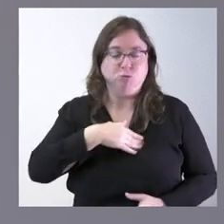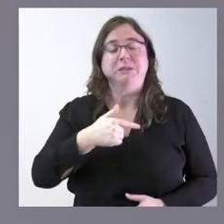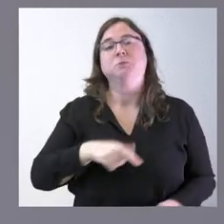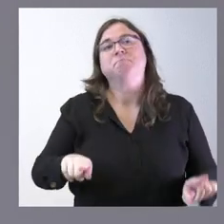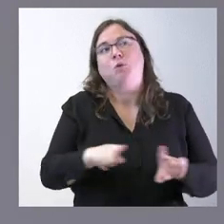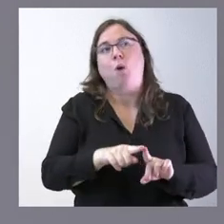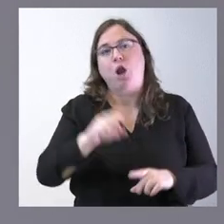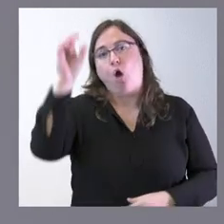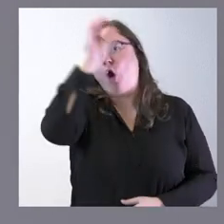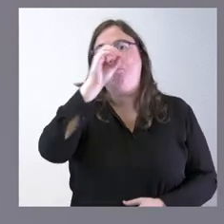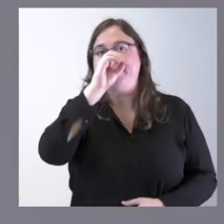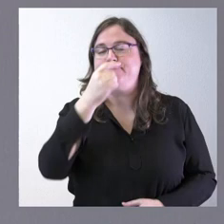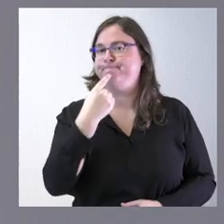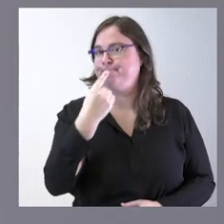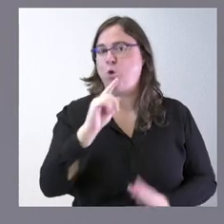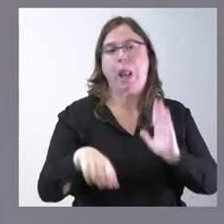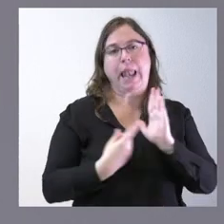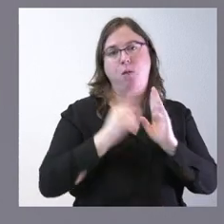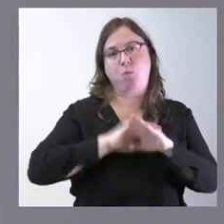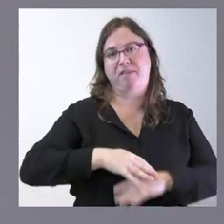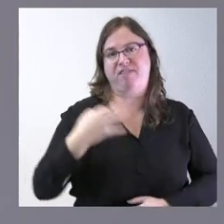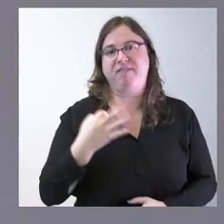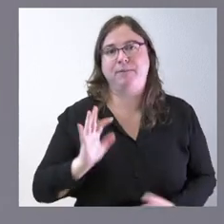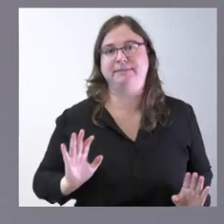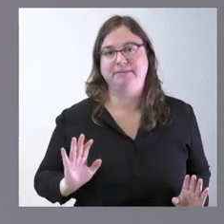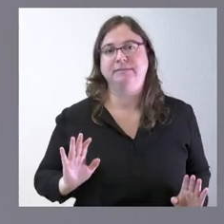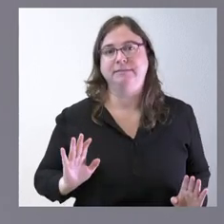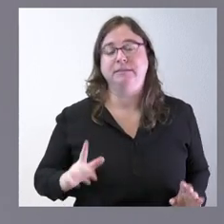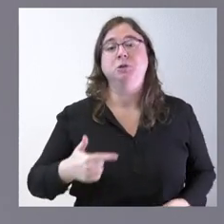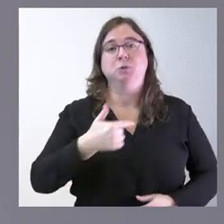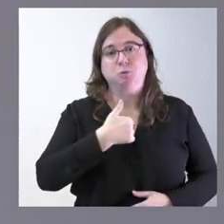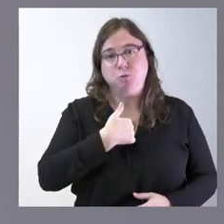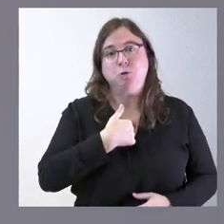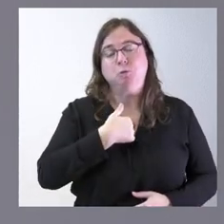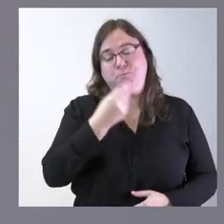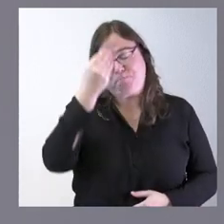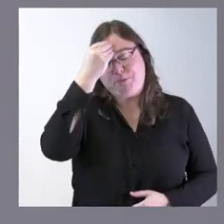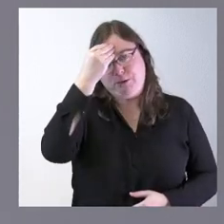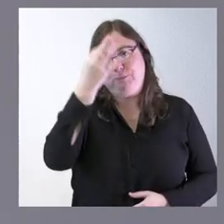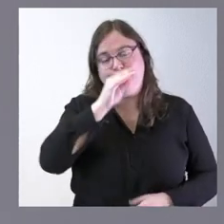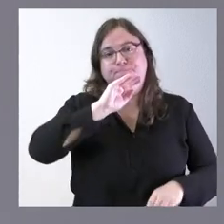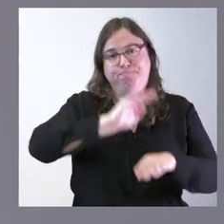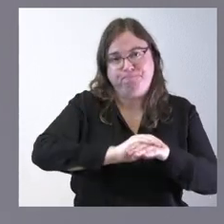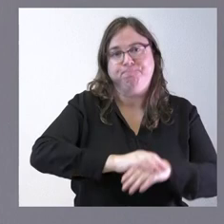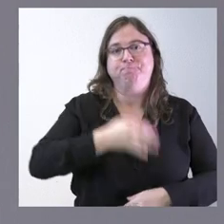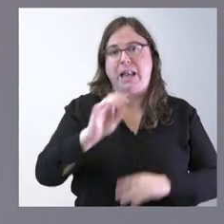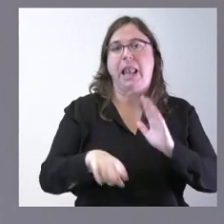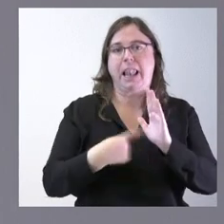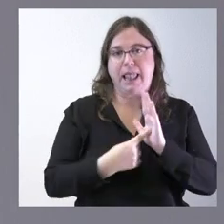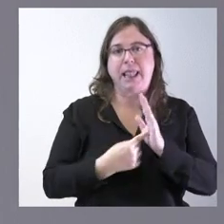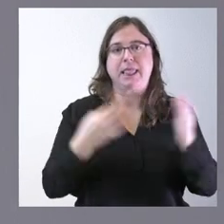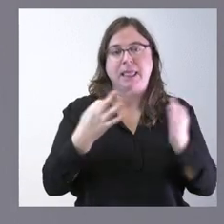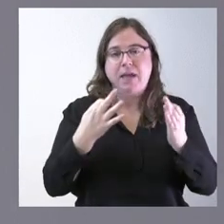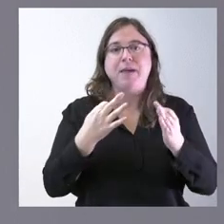una valoración que la ley debe cumplirse y por tanto aquí sí que nosotros somos partidarios del cumplimiento de la ley en sus términos